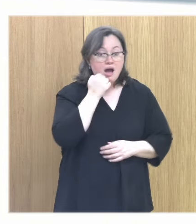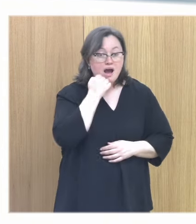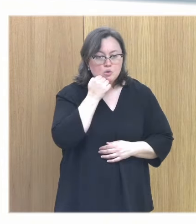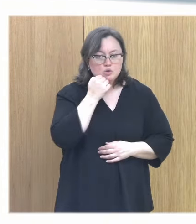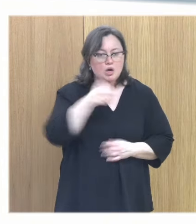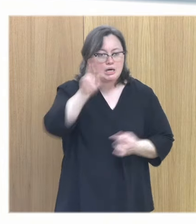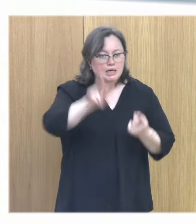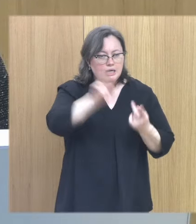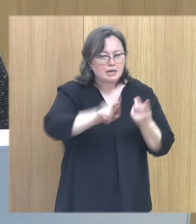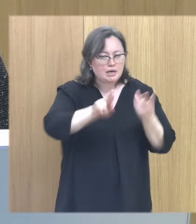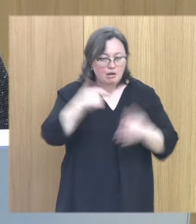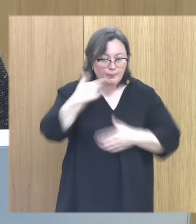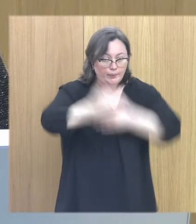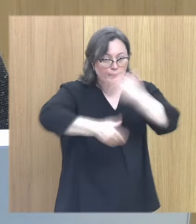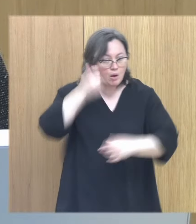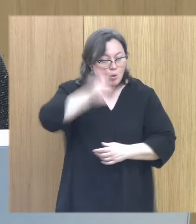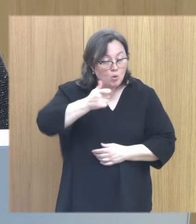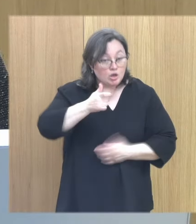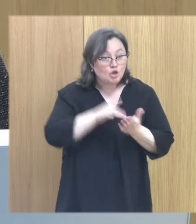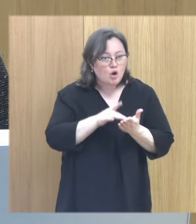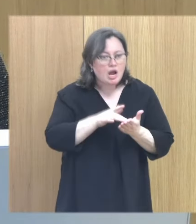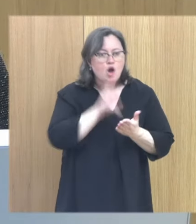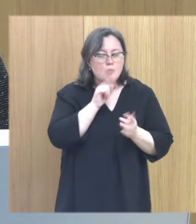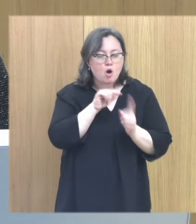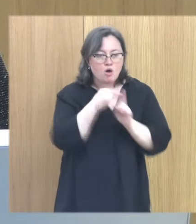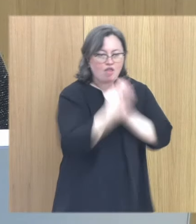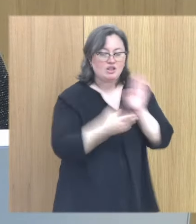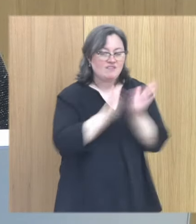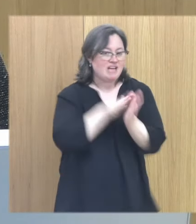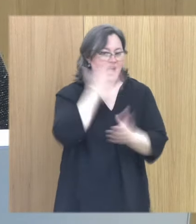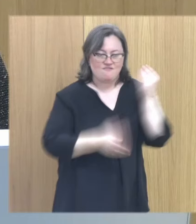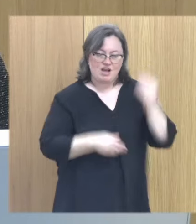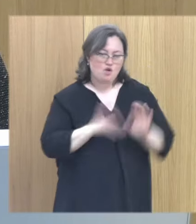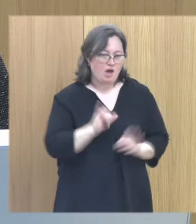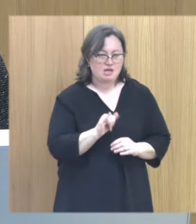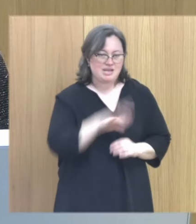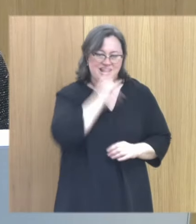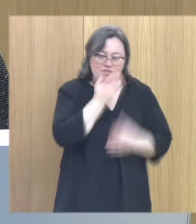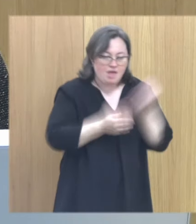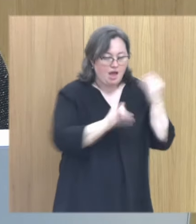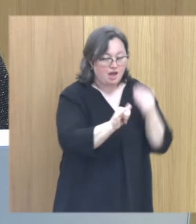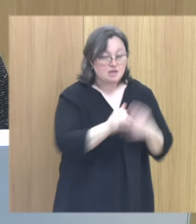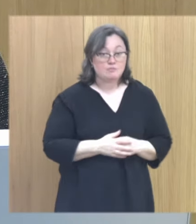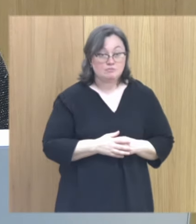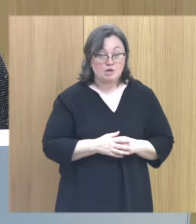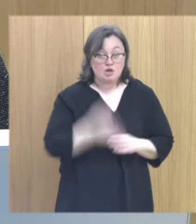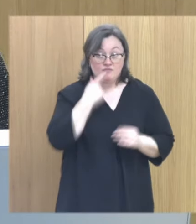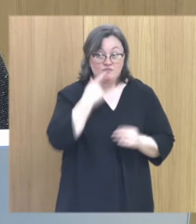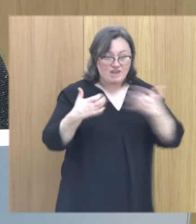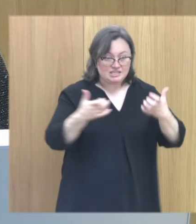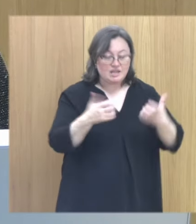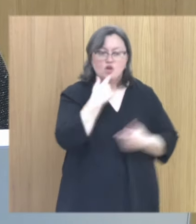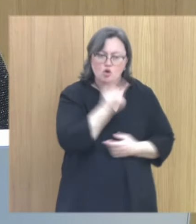mantenido en el tiempo, para que eso se dé, tiene que haber un grado de negligencia en el núcleo familiar. Y esto que acabo de formular, se